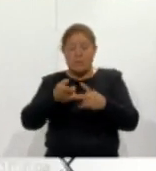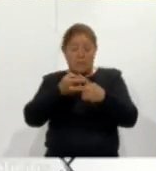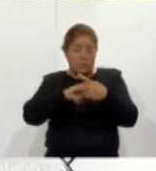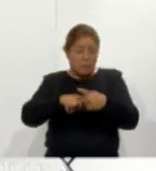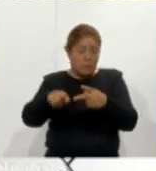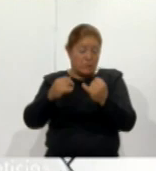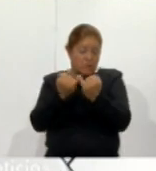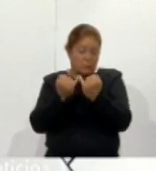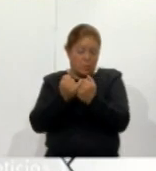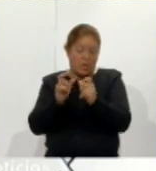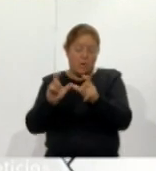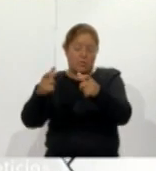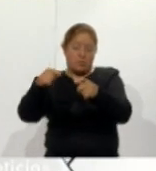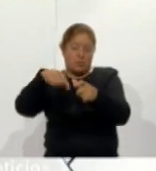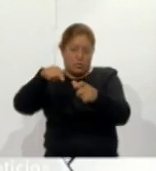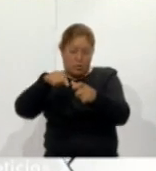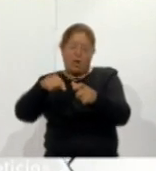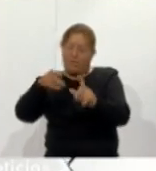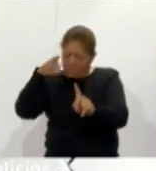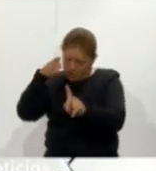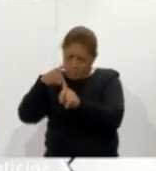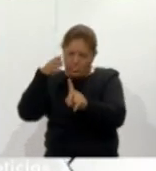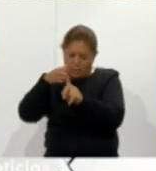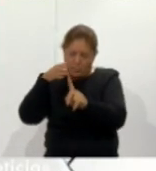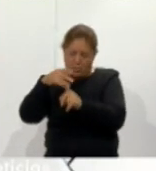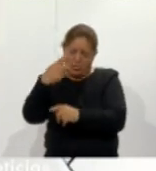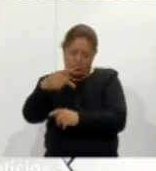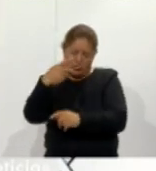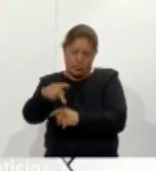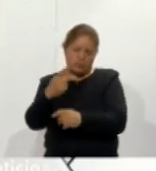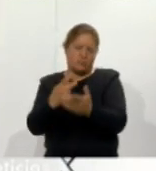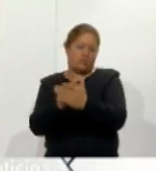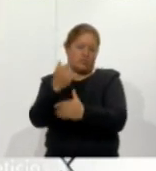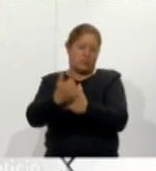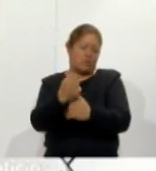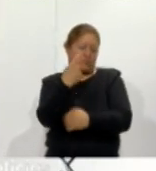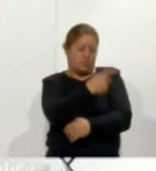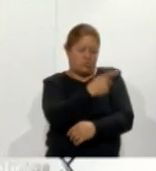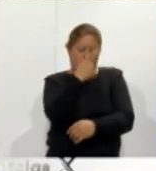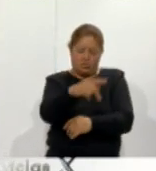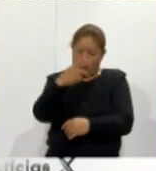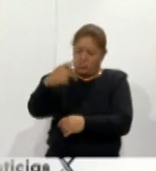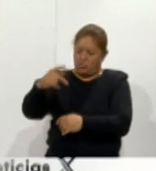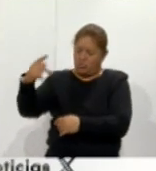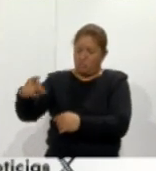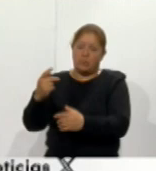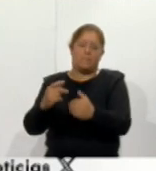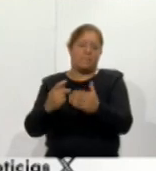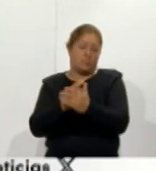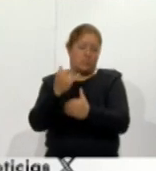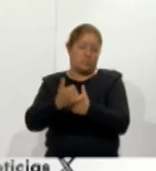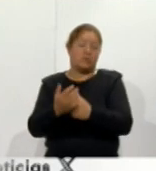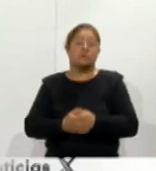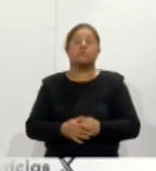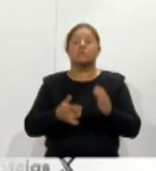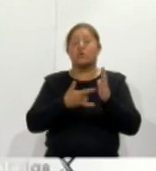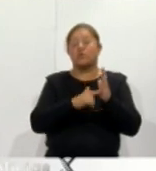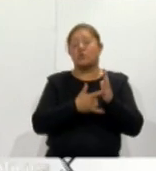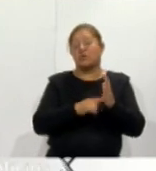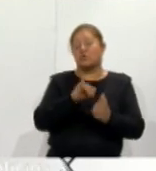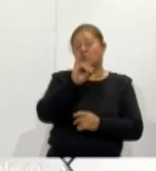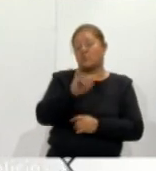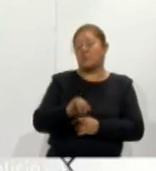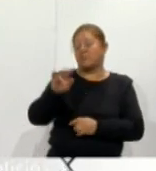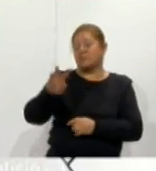para desarrollar sus propios proyectos el horario es los jueves viernes de 4 a 8